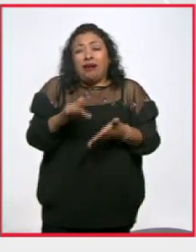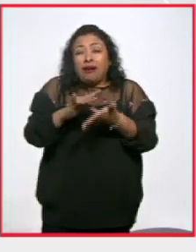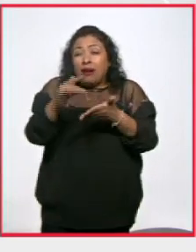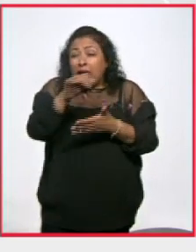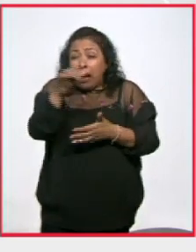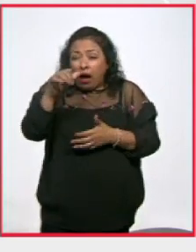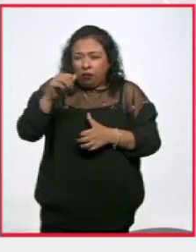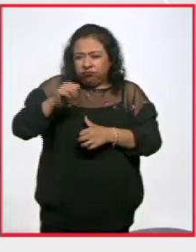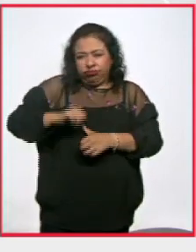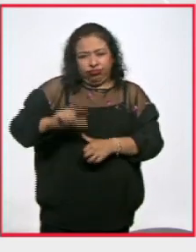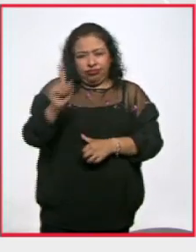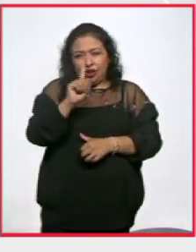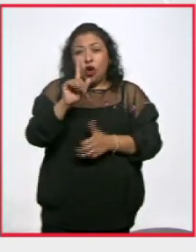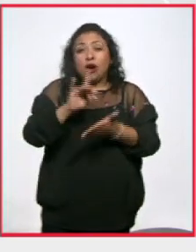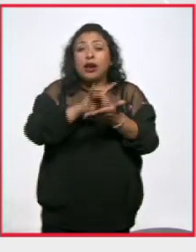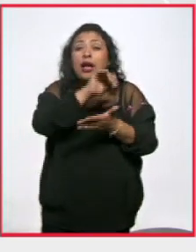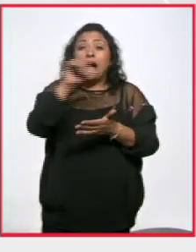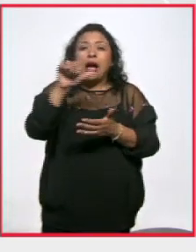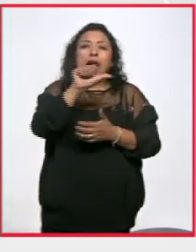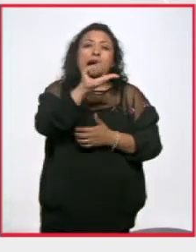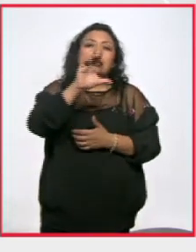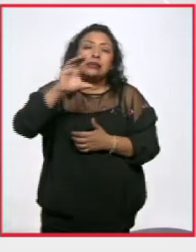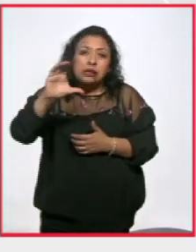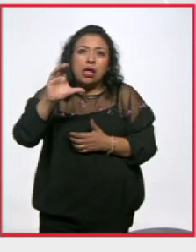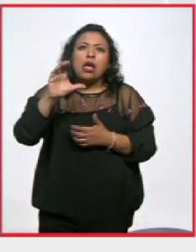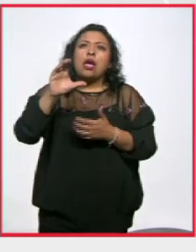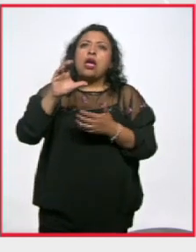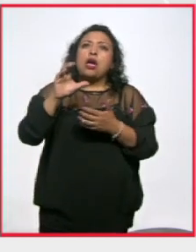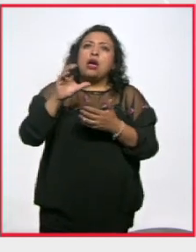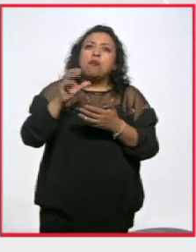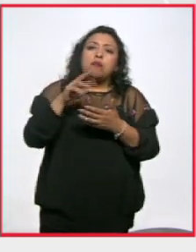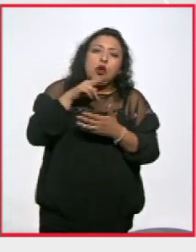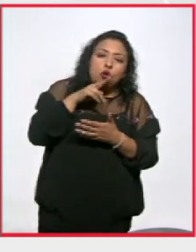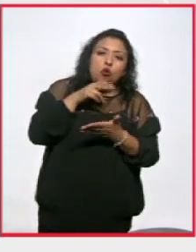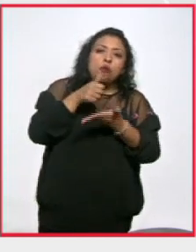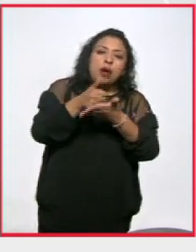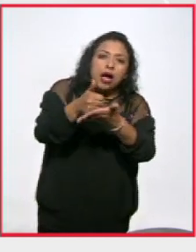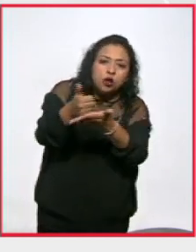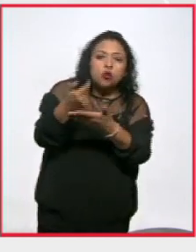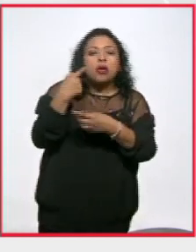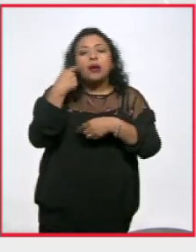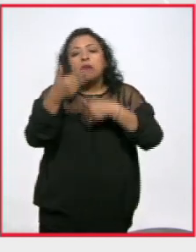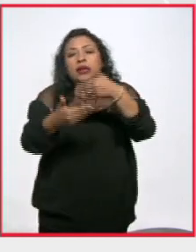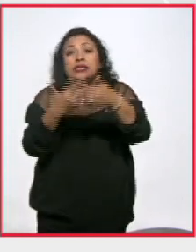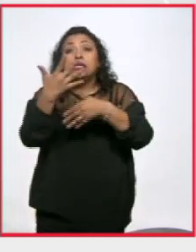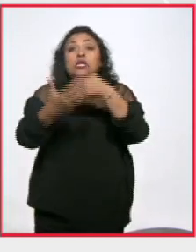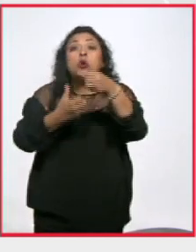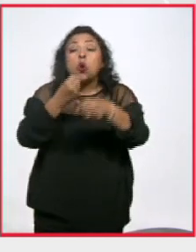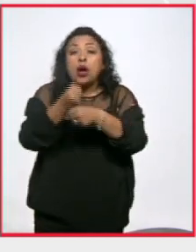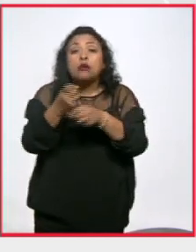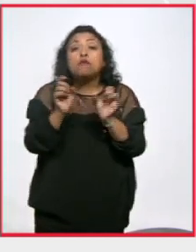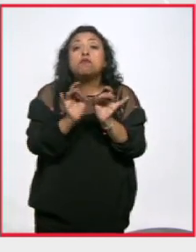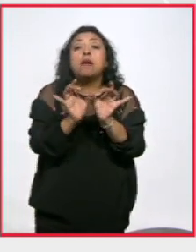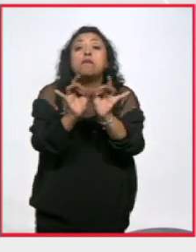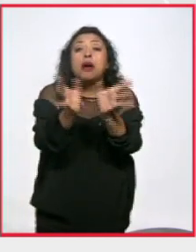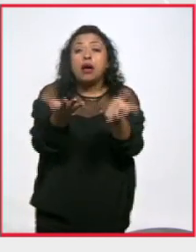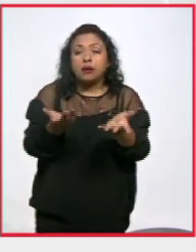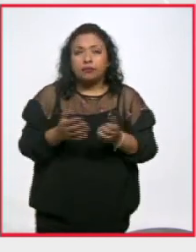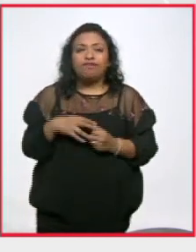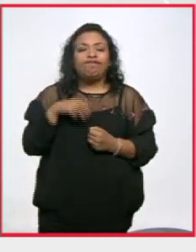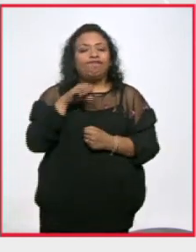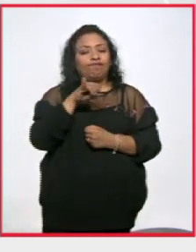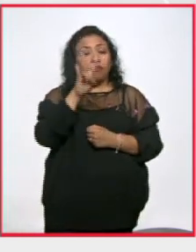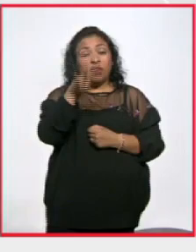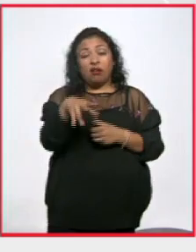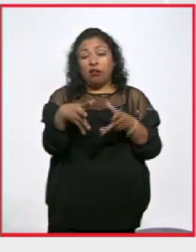sino de la sociedad civil que se ha preocupado y que hemos mantenido y dado seguimiento a lo largo de cinco años de estos acontecimientos. Así